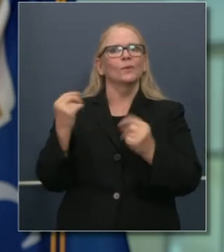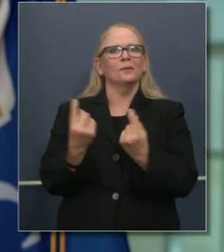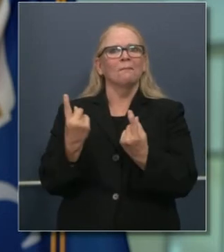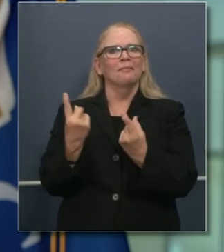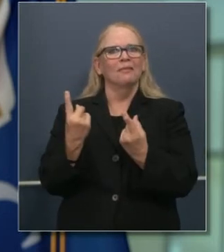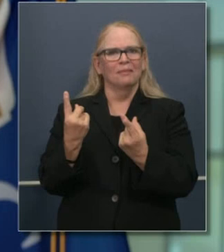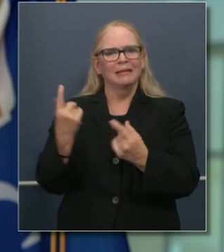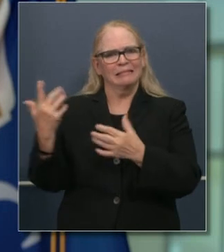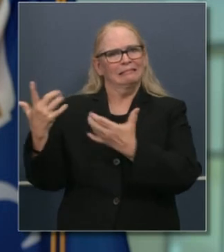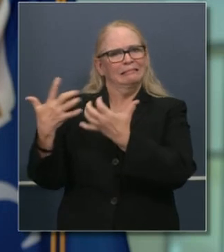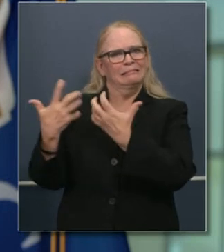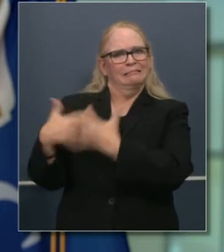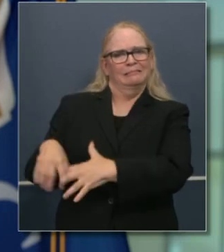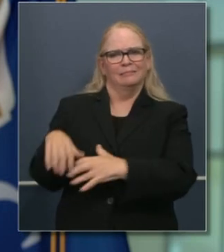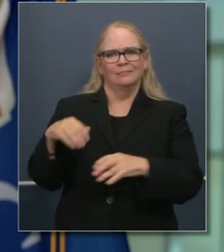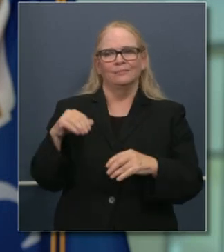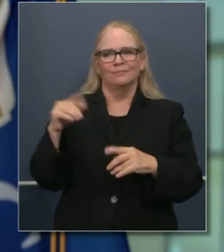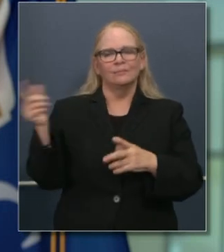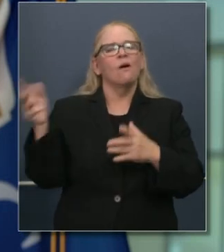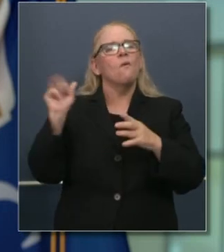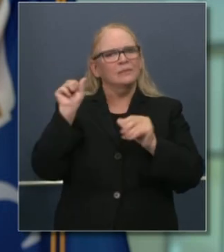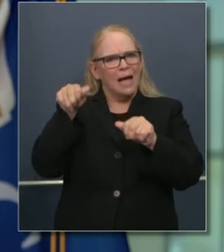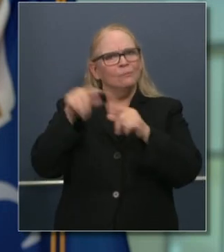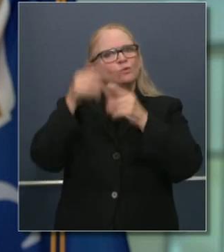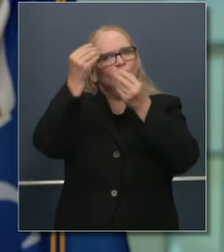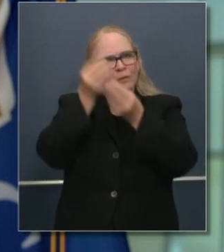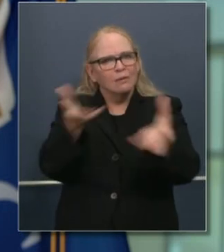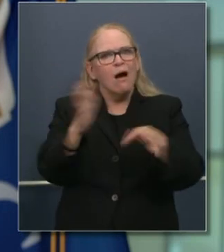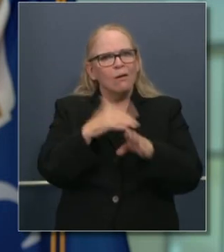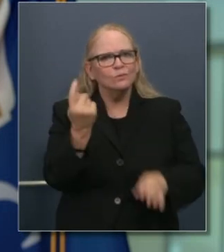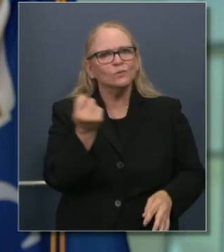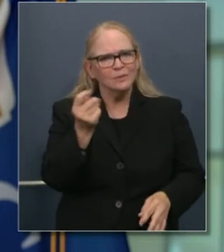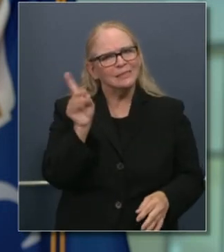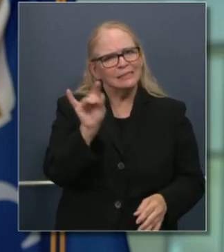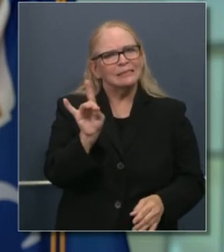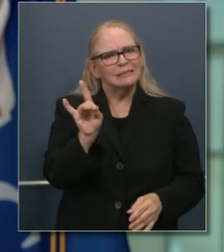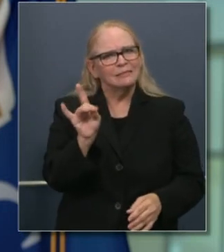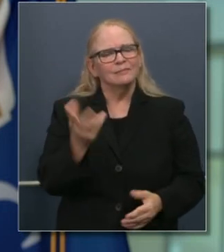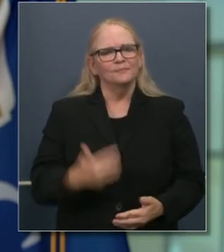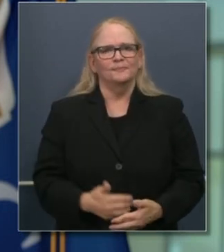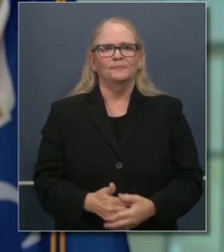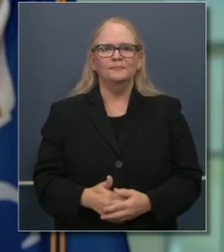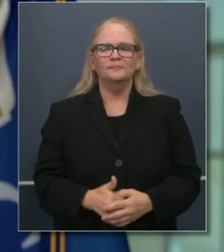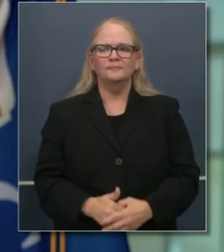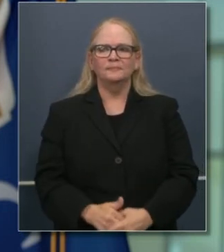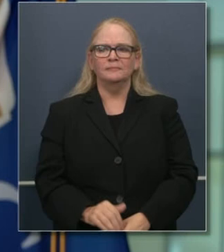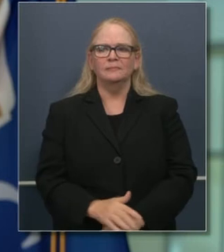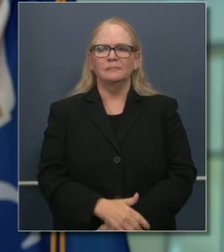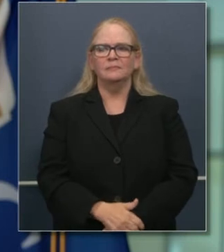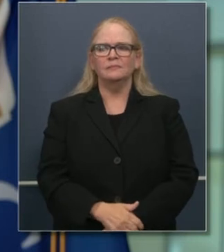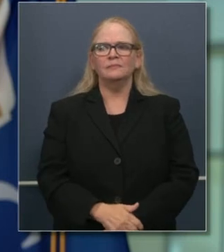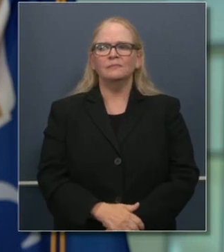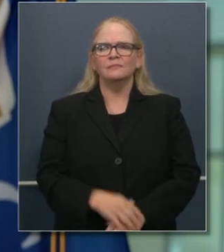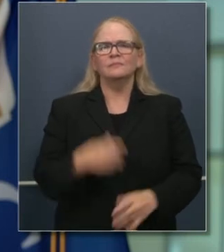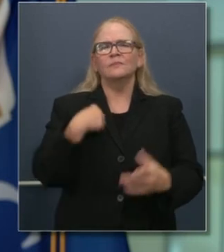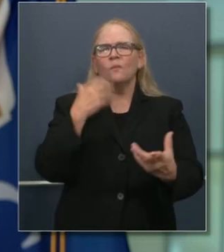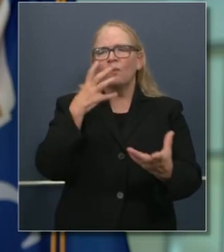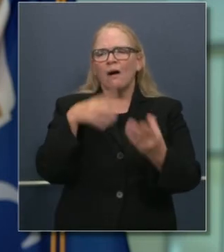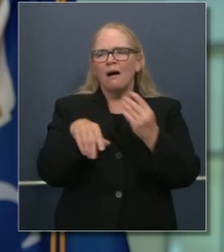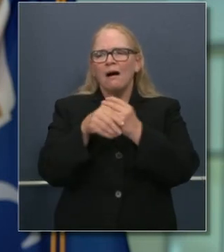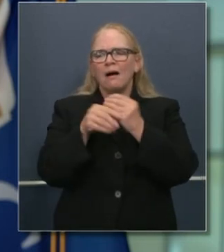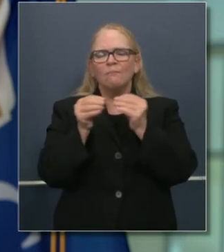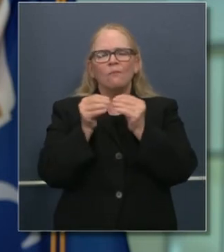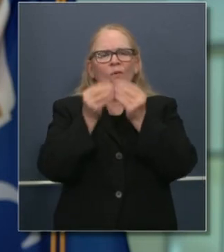precisamente cuál fue el problema con los casos retrasados. Permítanme decir esto y creo que es sumamente importante.